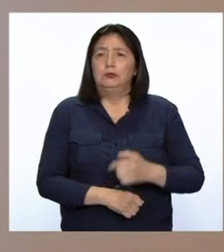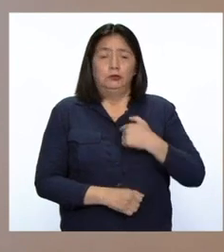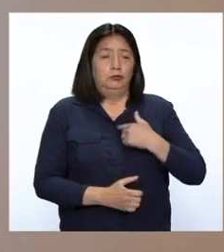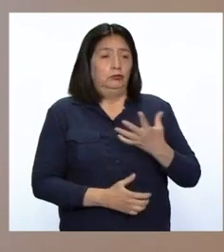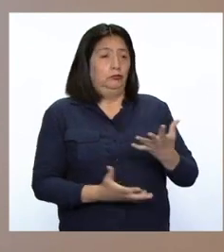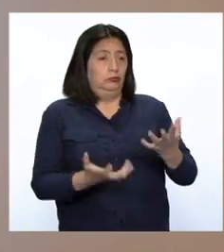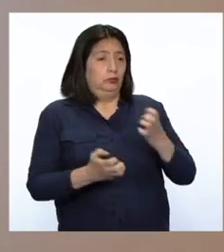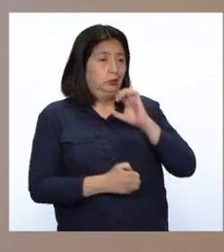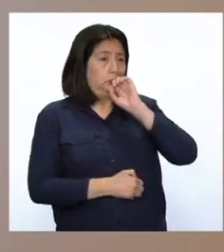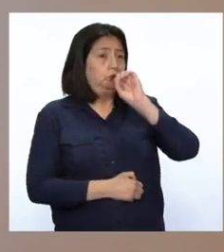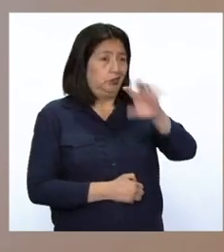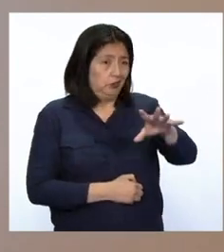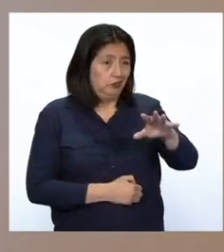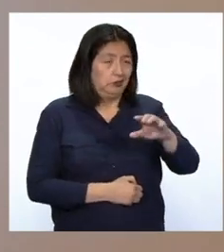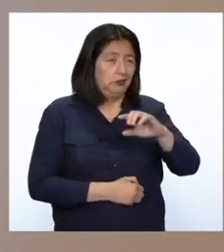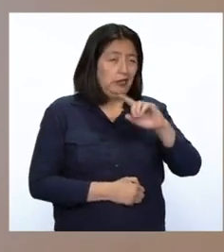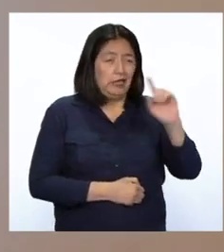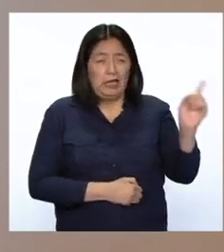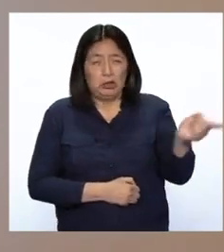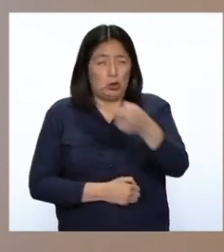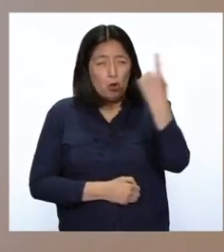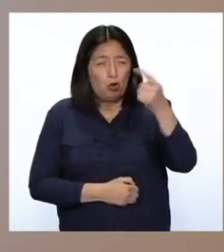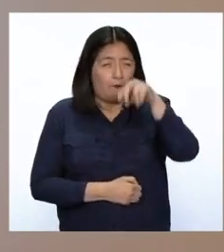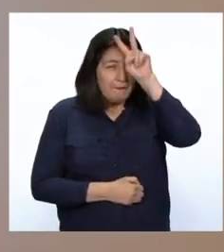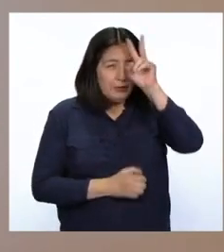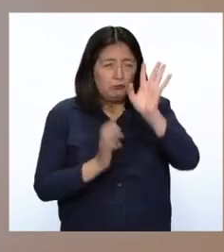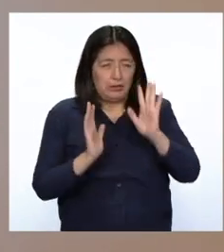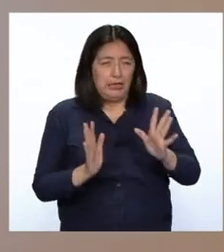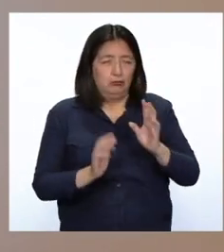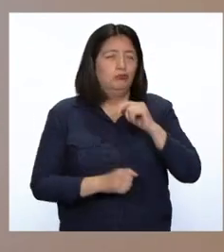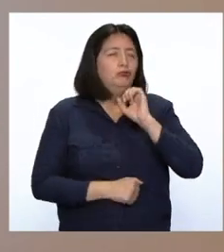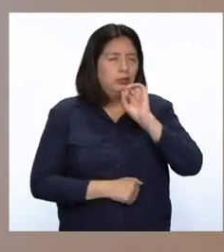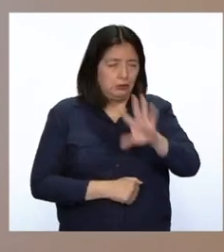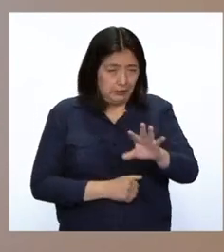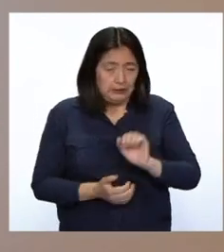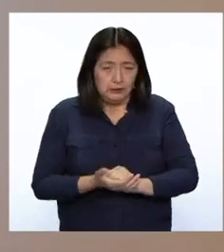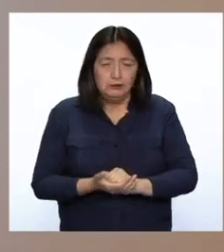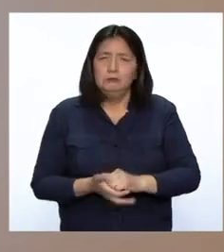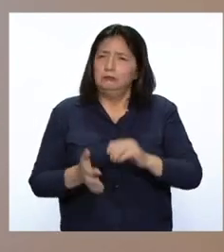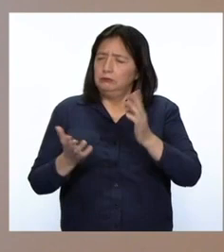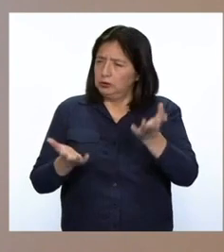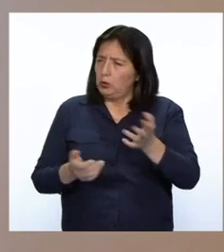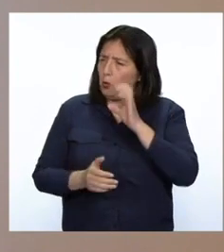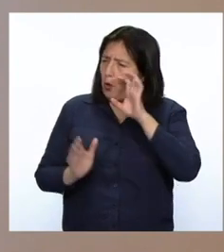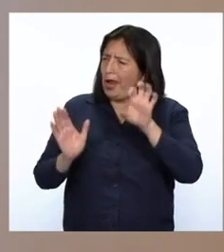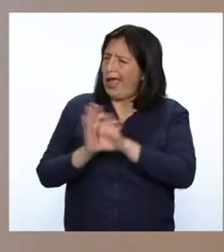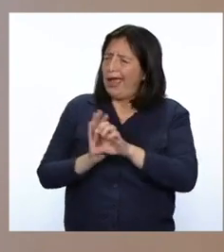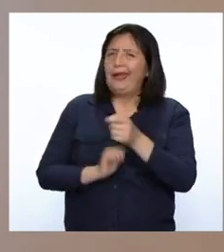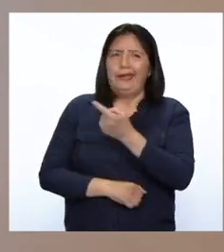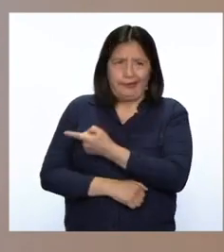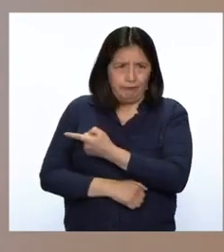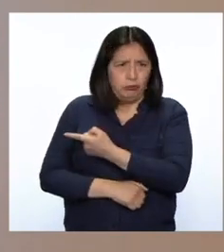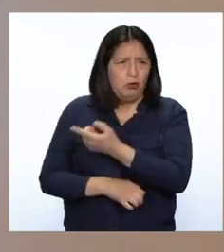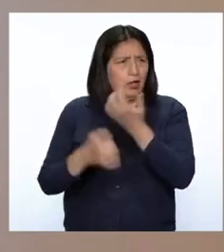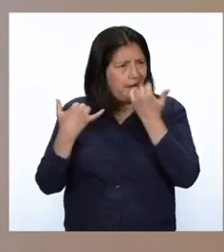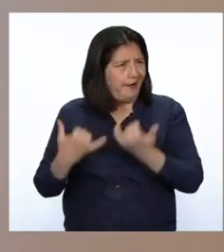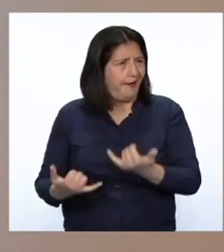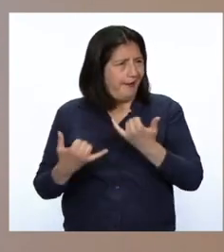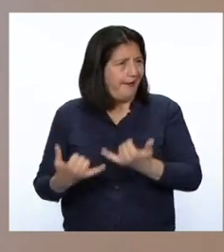quiero decir a todos los peruanos que tomemos el ejemplo que hoy